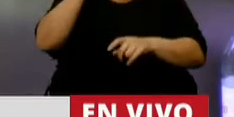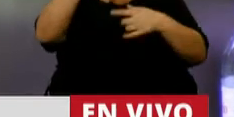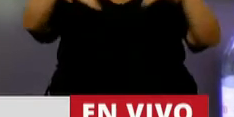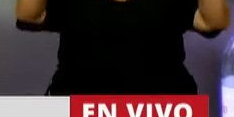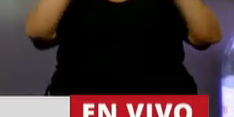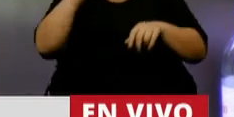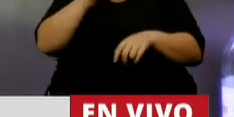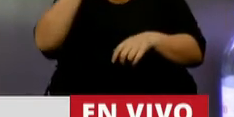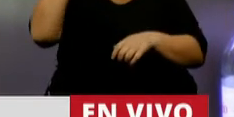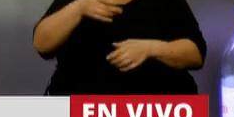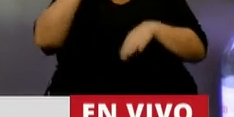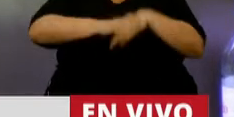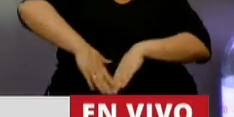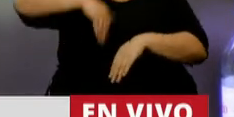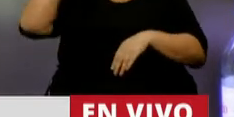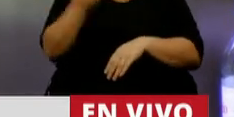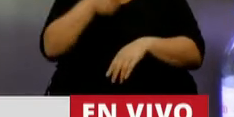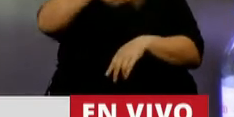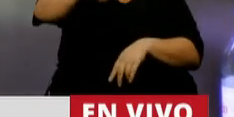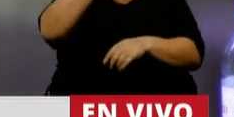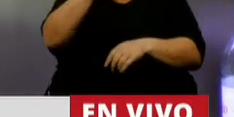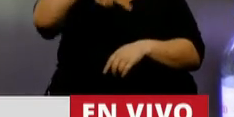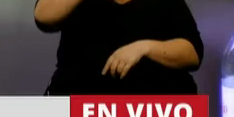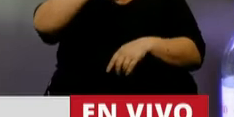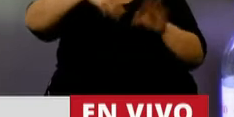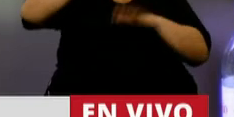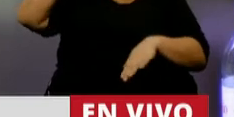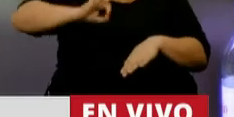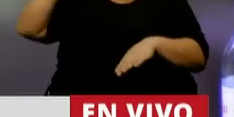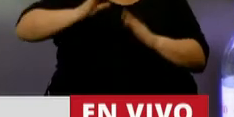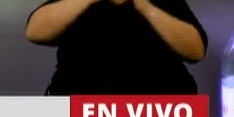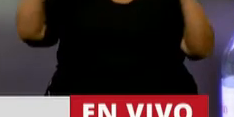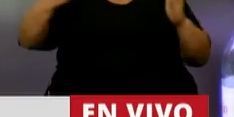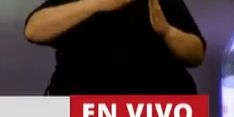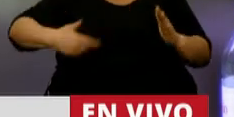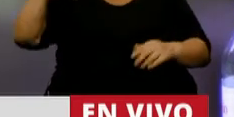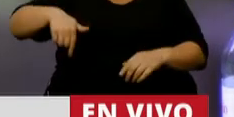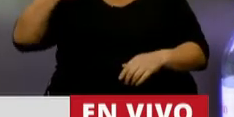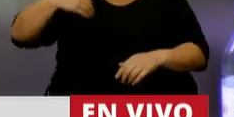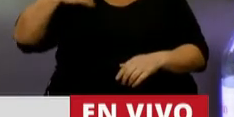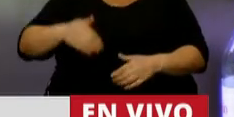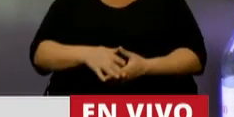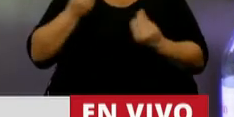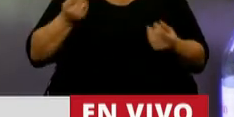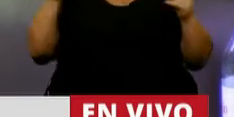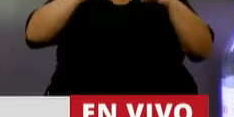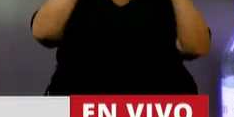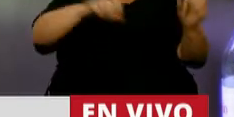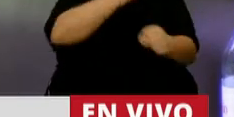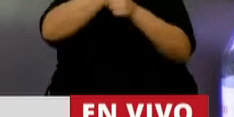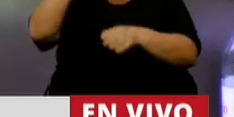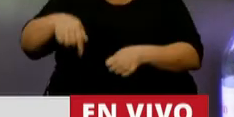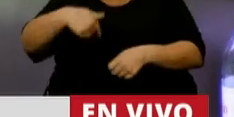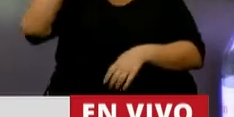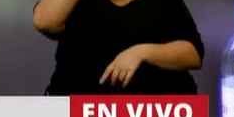los exonera, sino que los responsabiliza porque son quienes más han gobernado a la República Argentina desde la vuelta de la democracia.